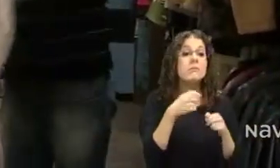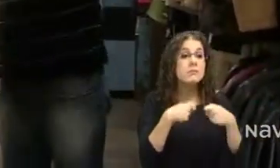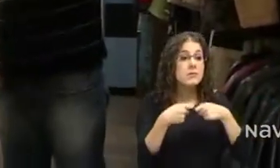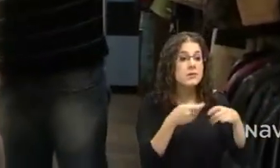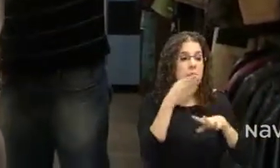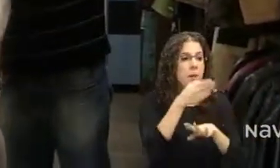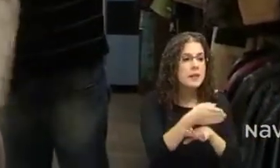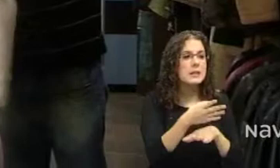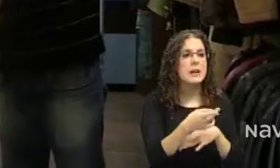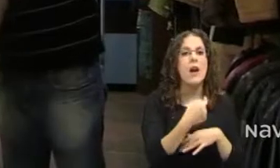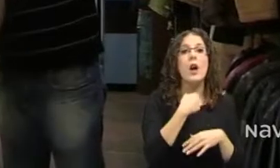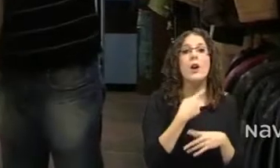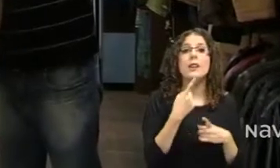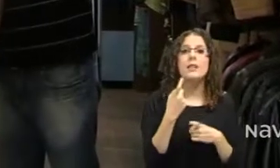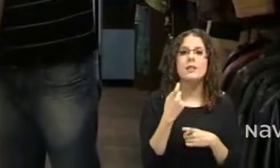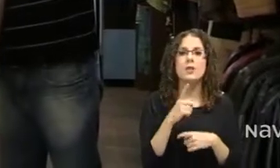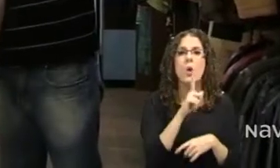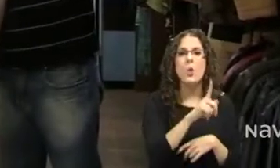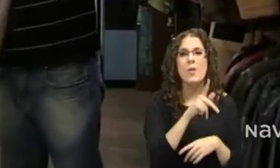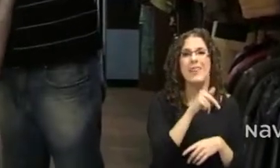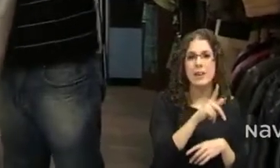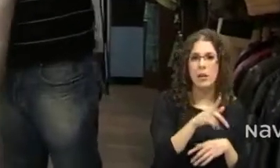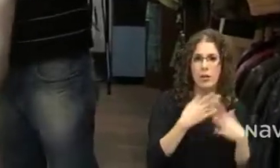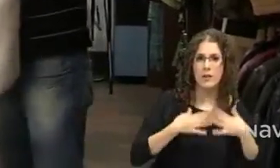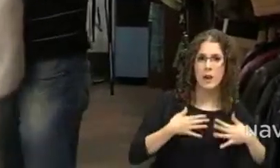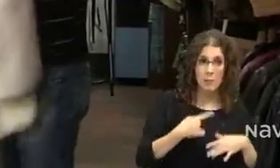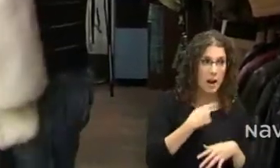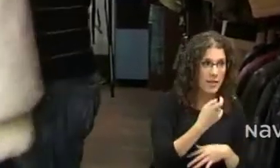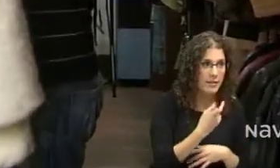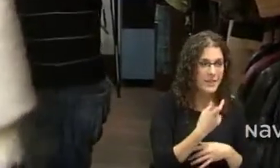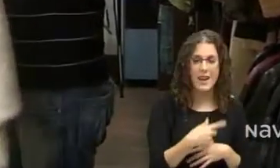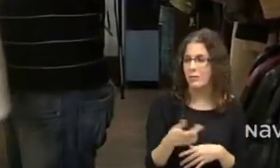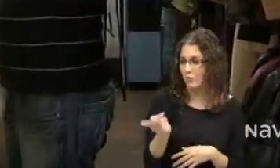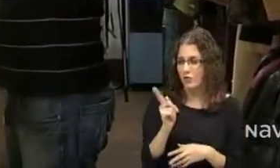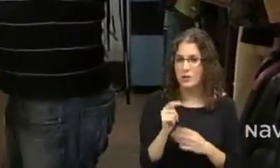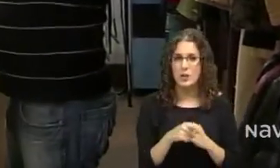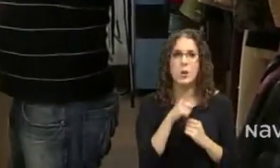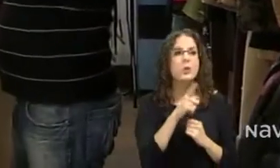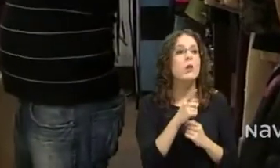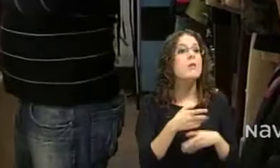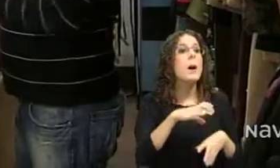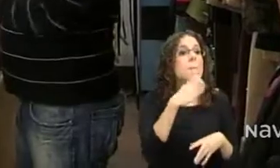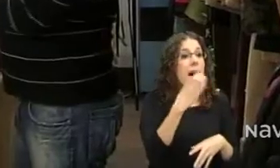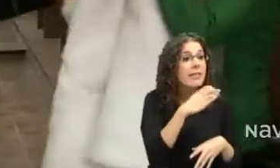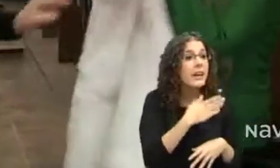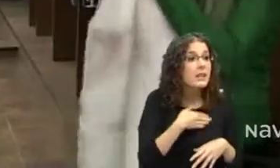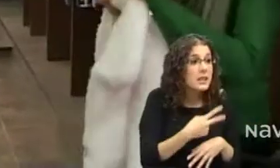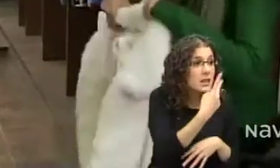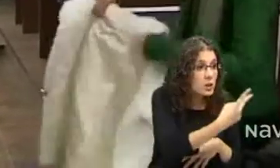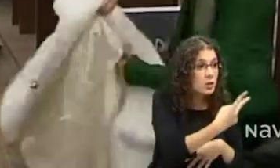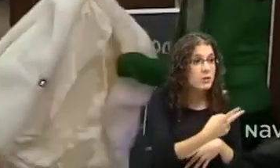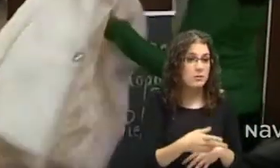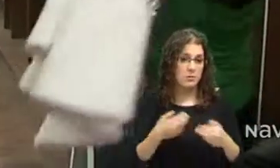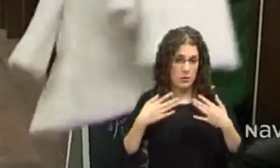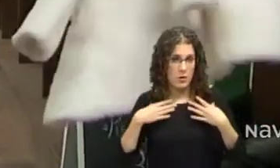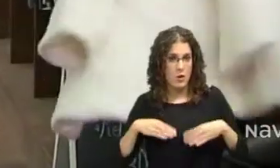que comprar un kilo de ropa? No, no, si quiere comprar dos manzanas, pues quiere una prenda, se coge esa prenda, se